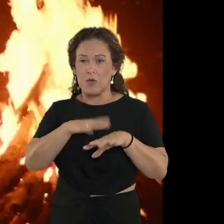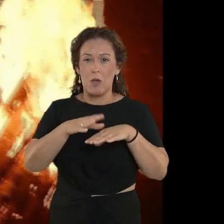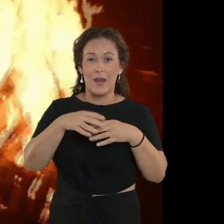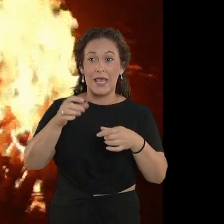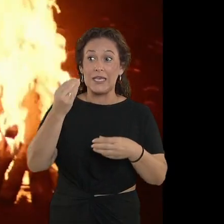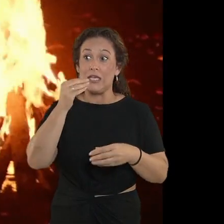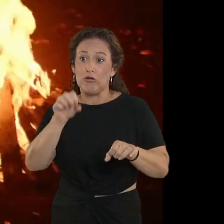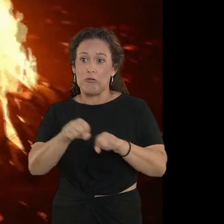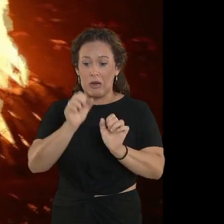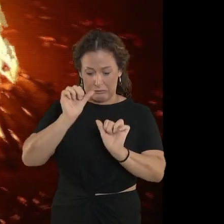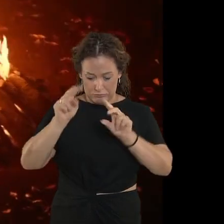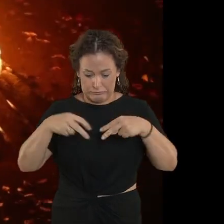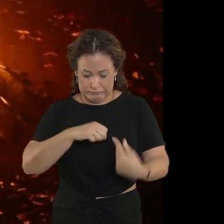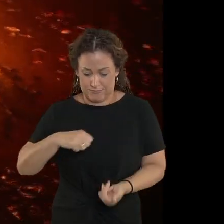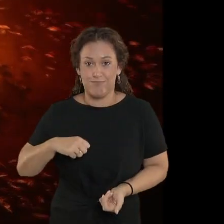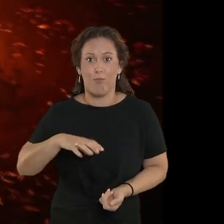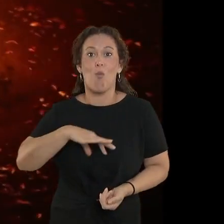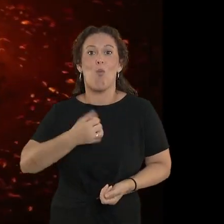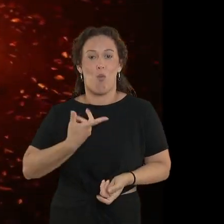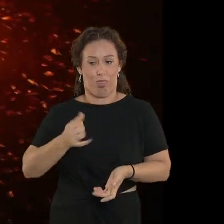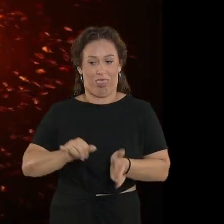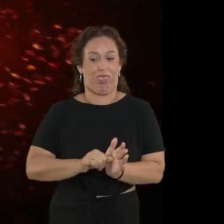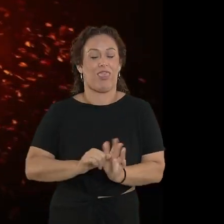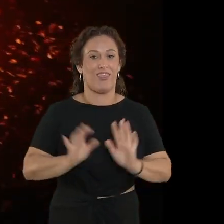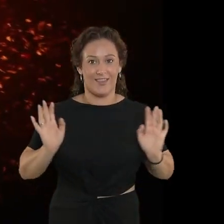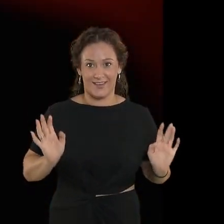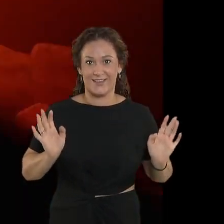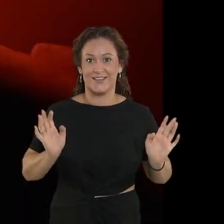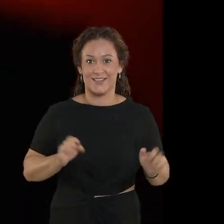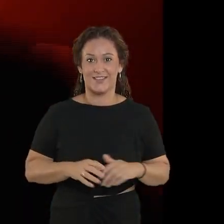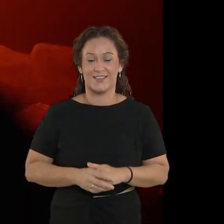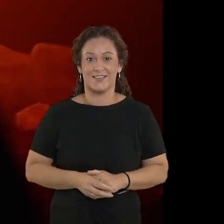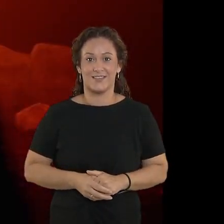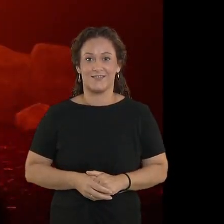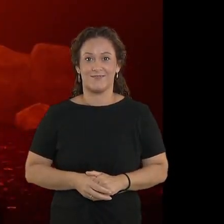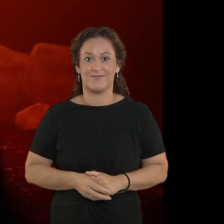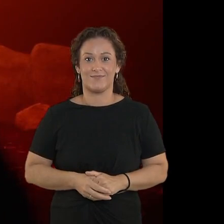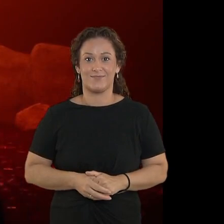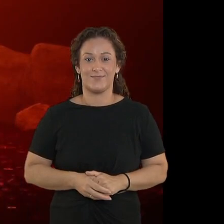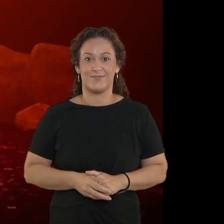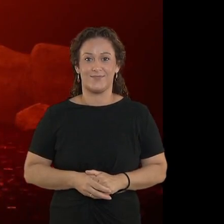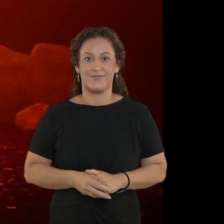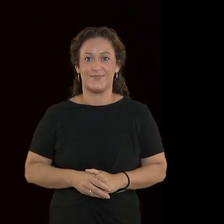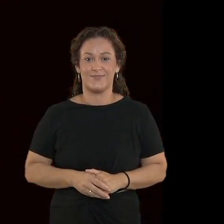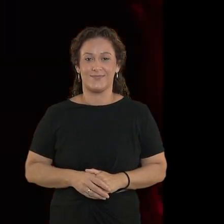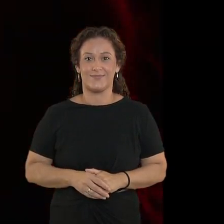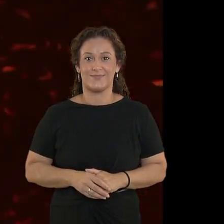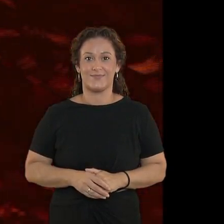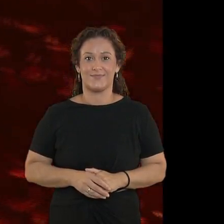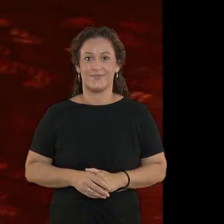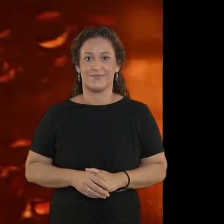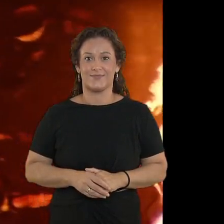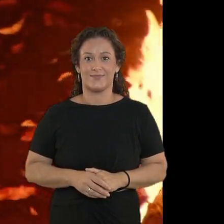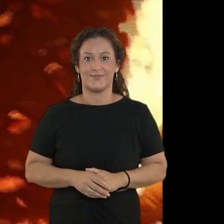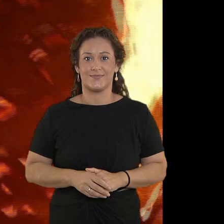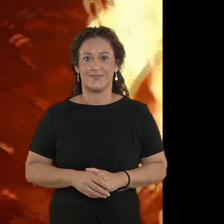se han marcado. De lo que creen. Vivir como un rompehielos. Tengo el